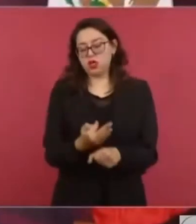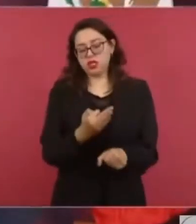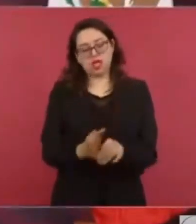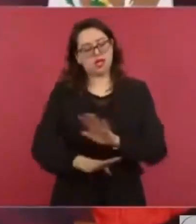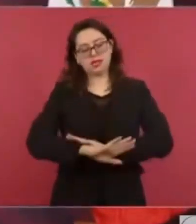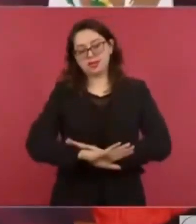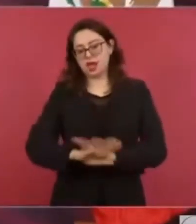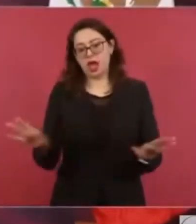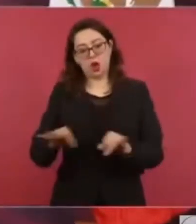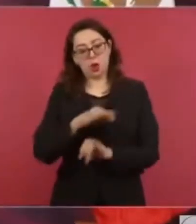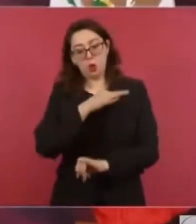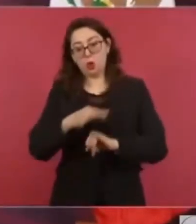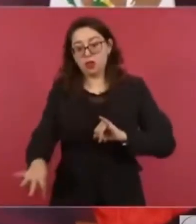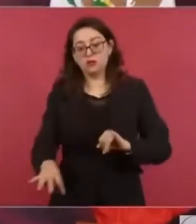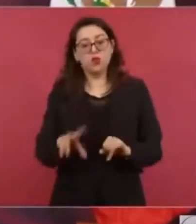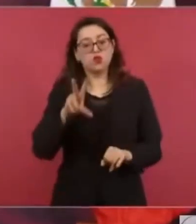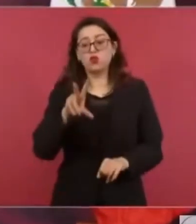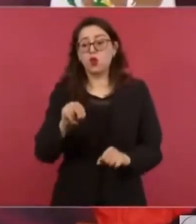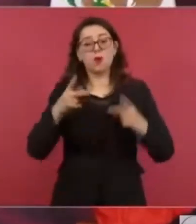Y no es conmigo.